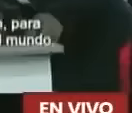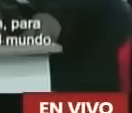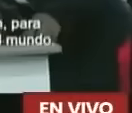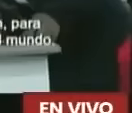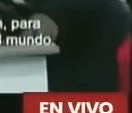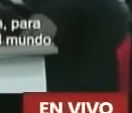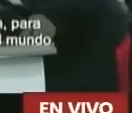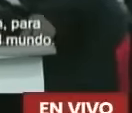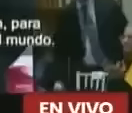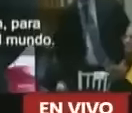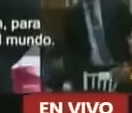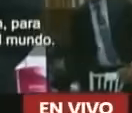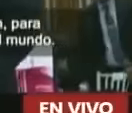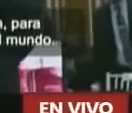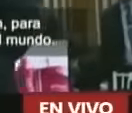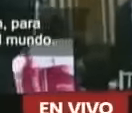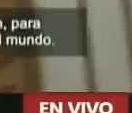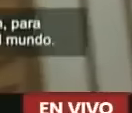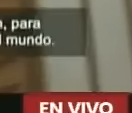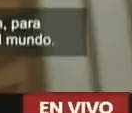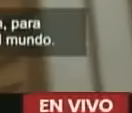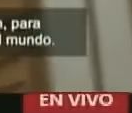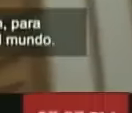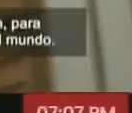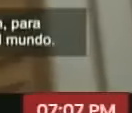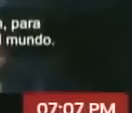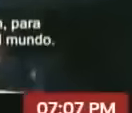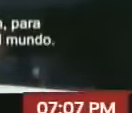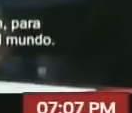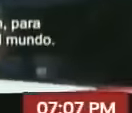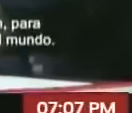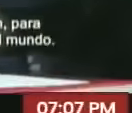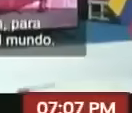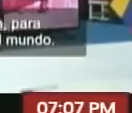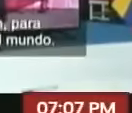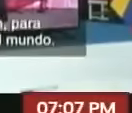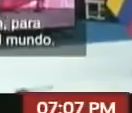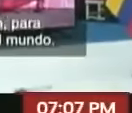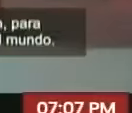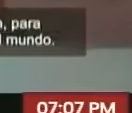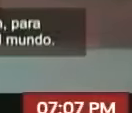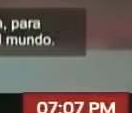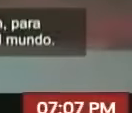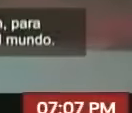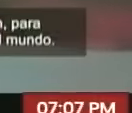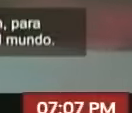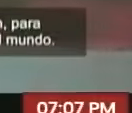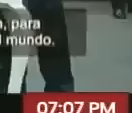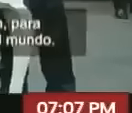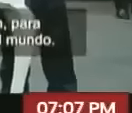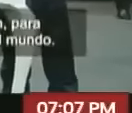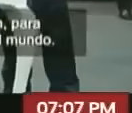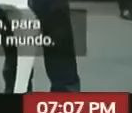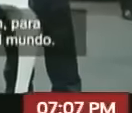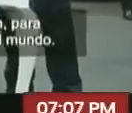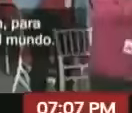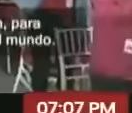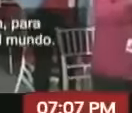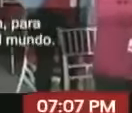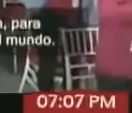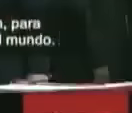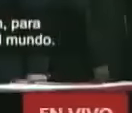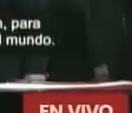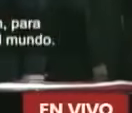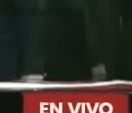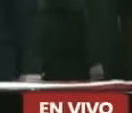estratégica con una importante inversión para producir para Venezuela para América del Sur para el